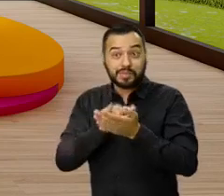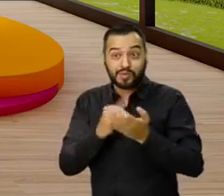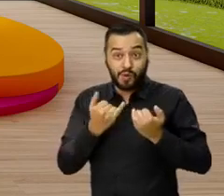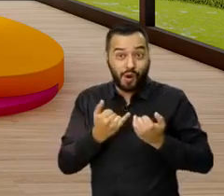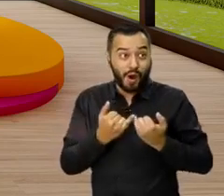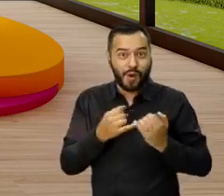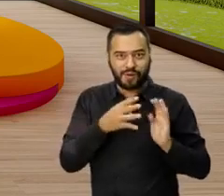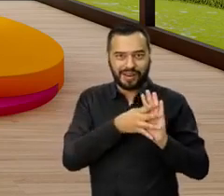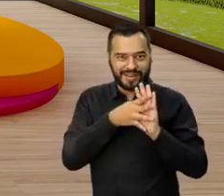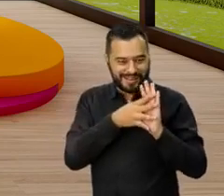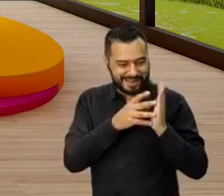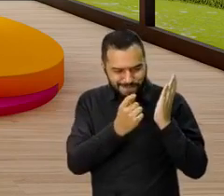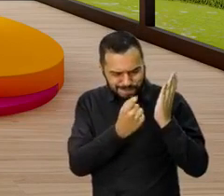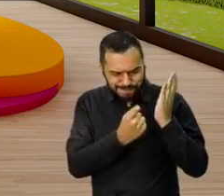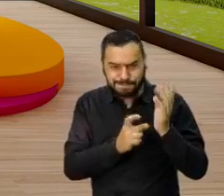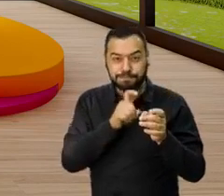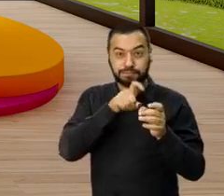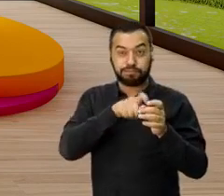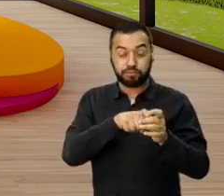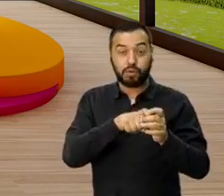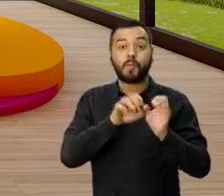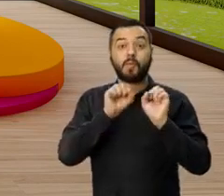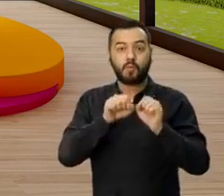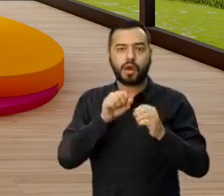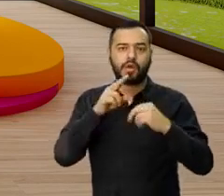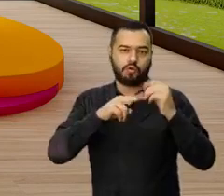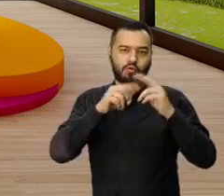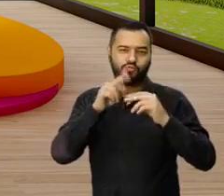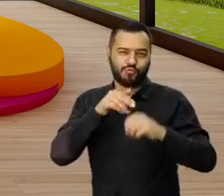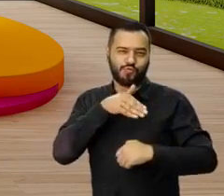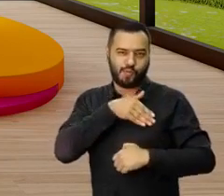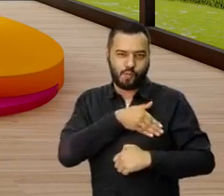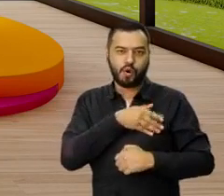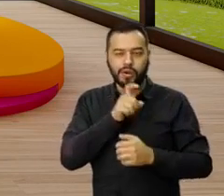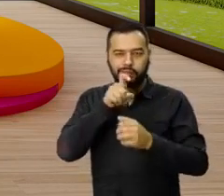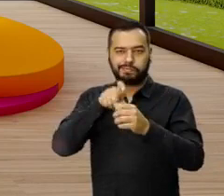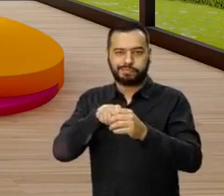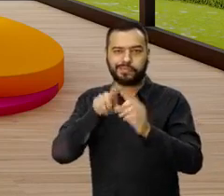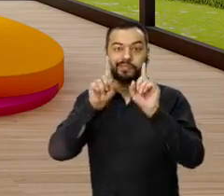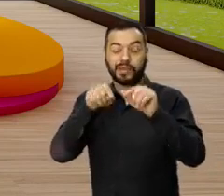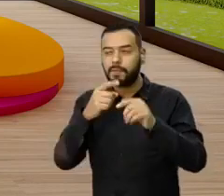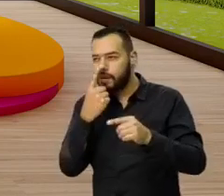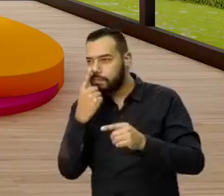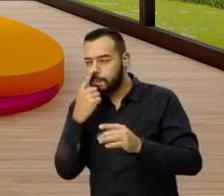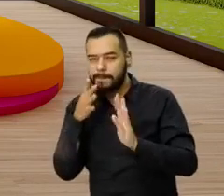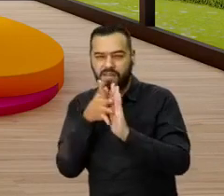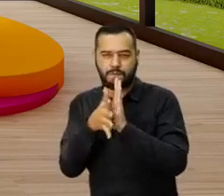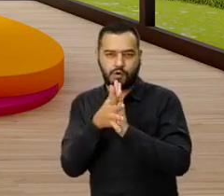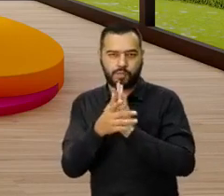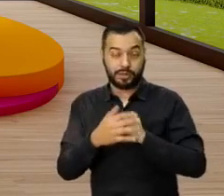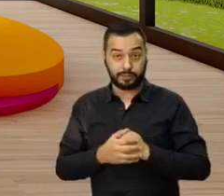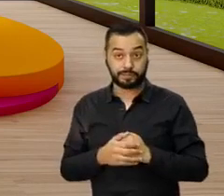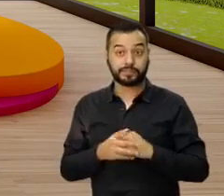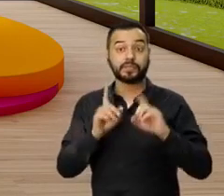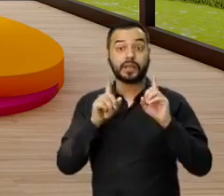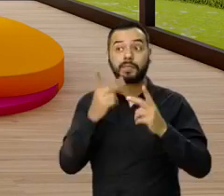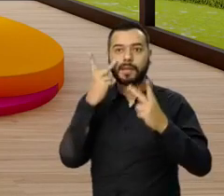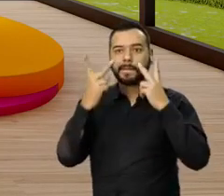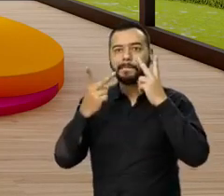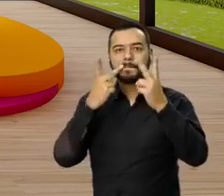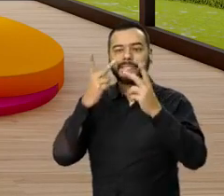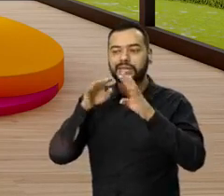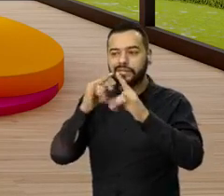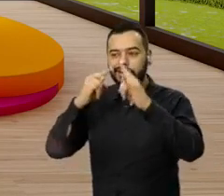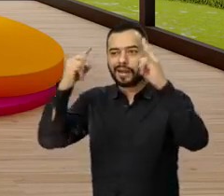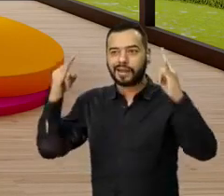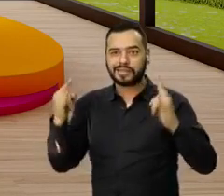están haciendo ahorita en la página, se pueden registrar en la página de Constructora Bolívar. Guau, muy bien. Y también, por supuesto, pueden visitar el stand